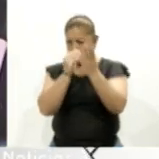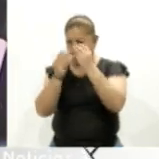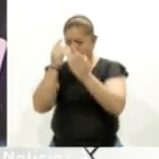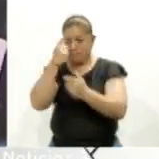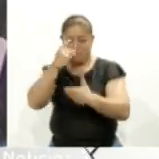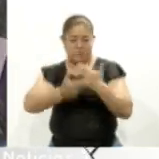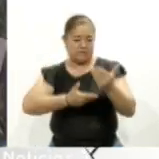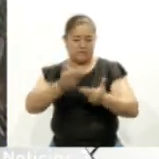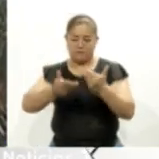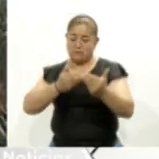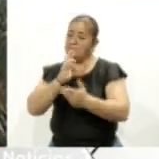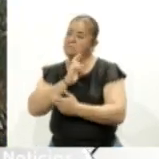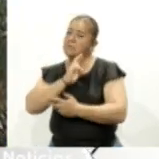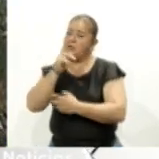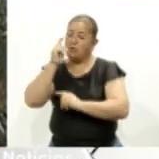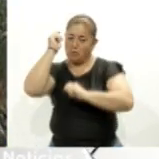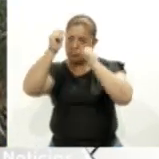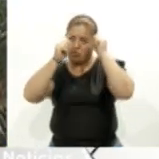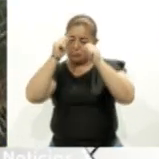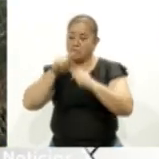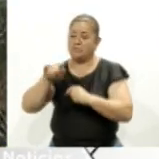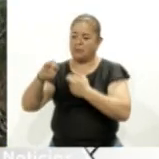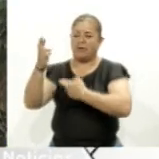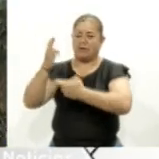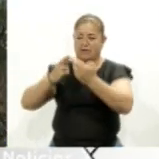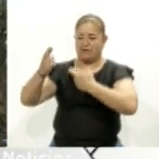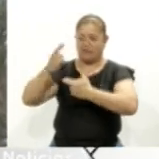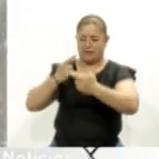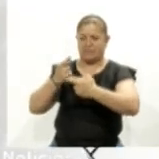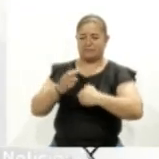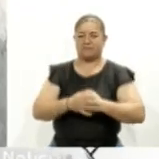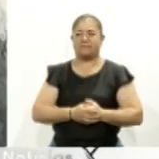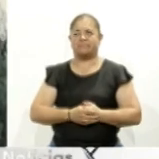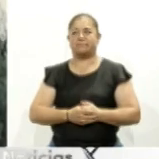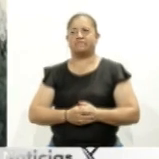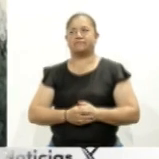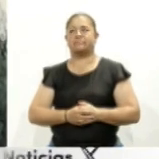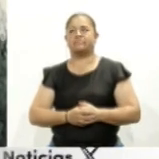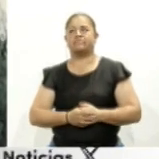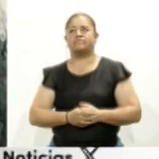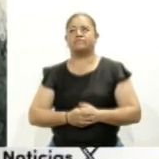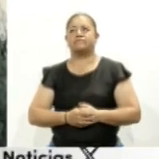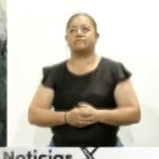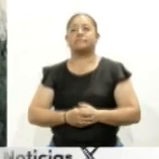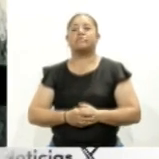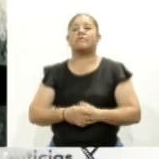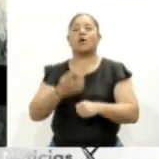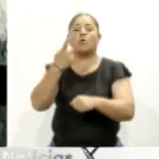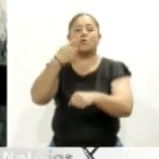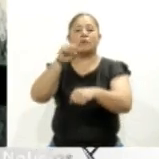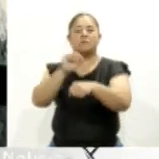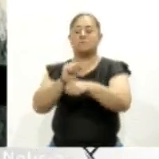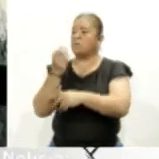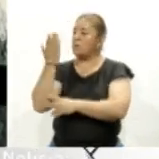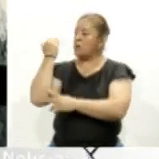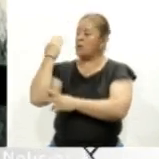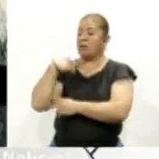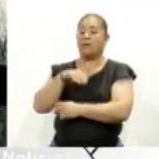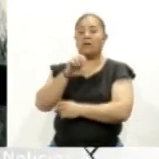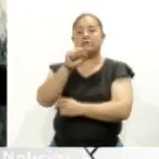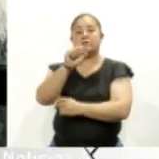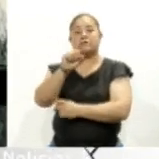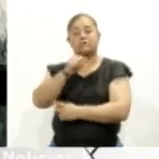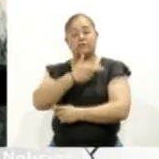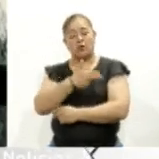servicio a los turistas a fin de que regresen en fechas próximas. La semana pasada, 60 hoteles